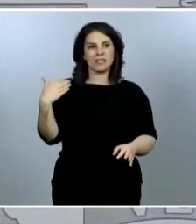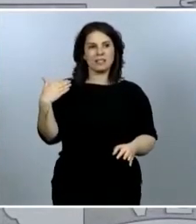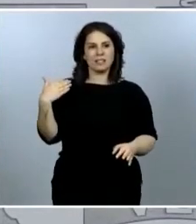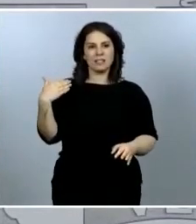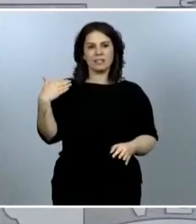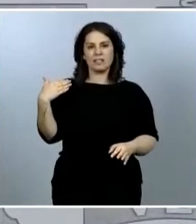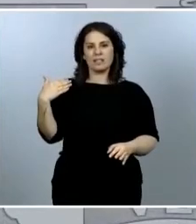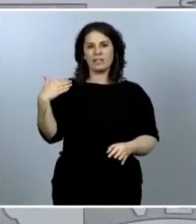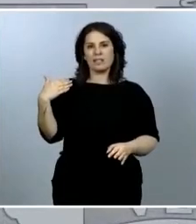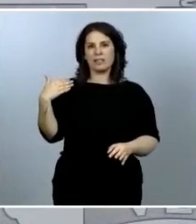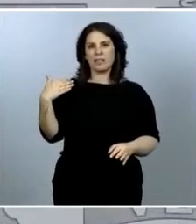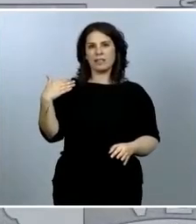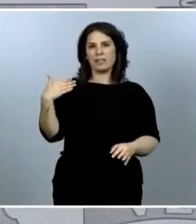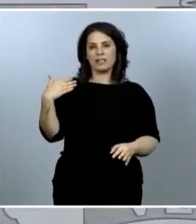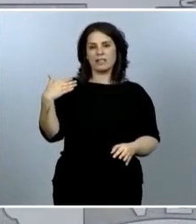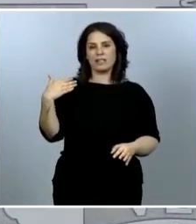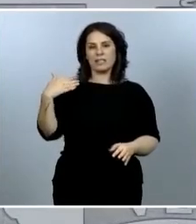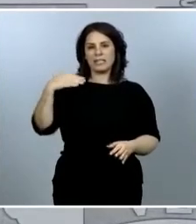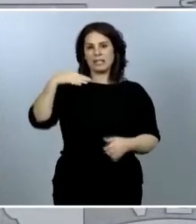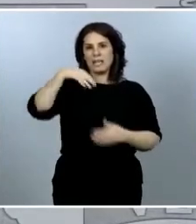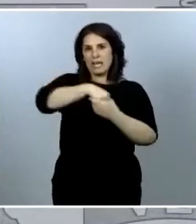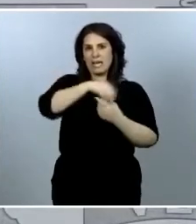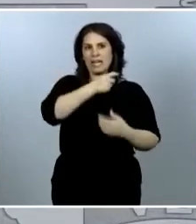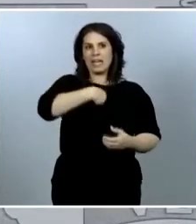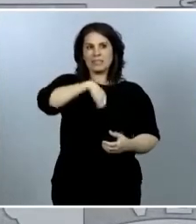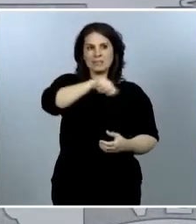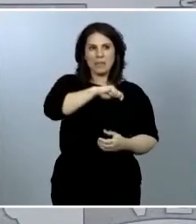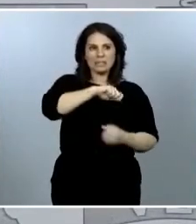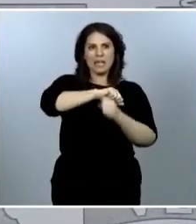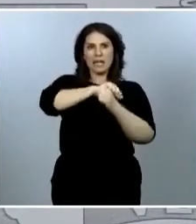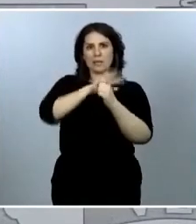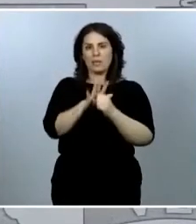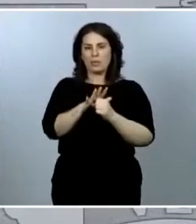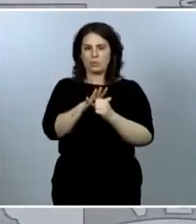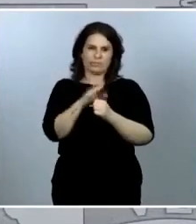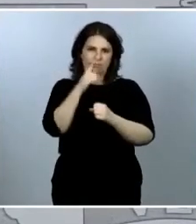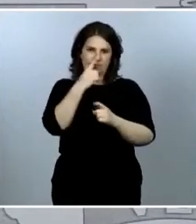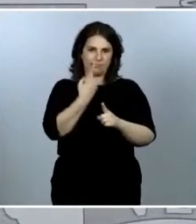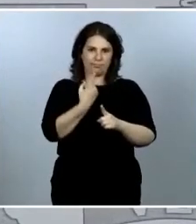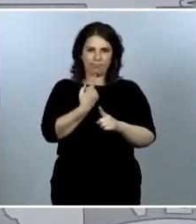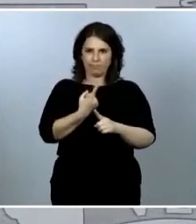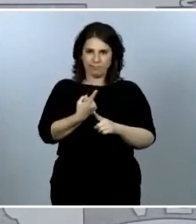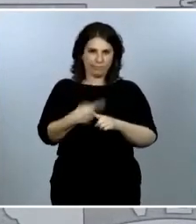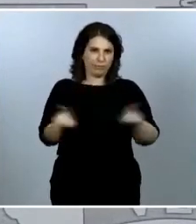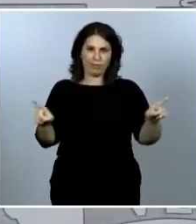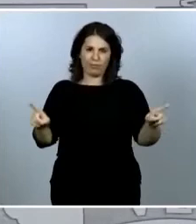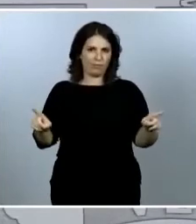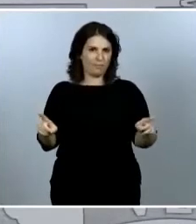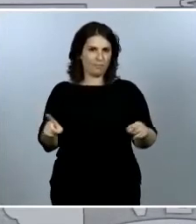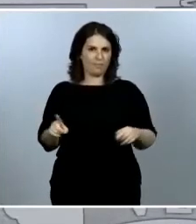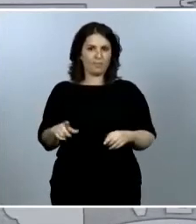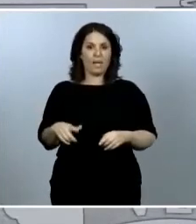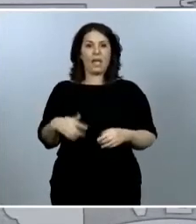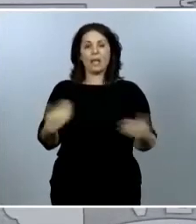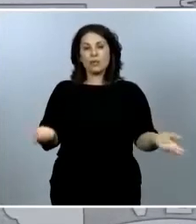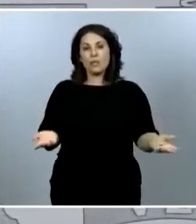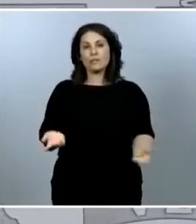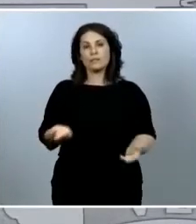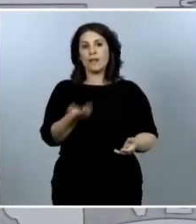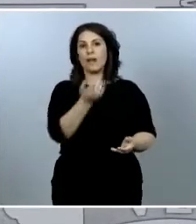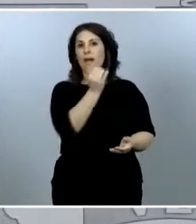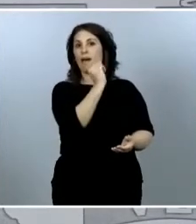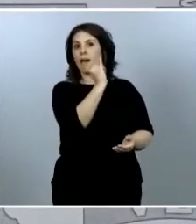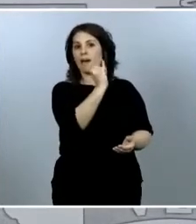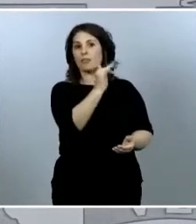nuestro país, en nuestra vida, y mientras el virus siga amenazando, pues, lógicamente, la vida no volverá a ser como